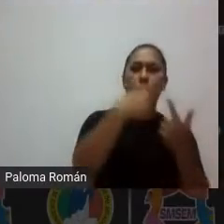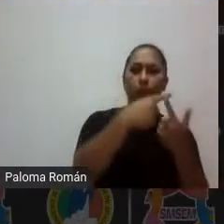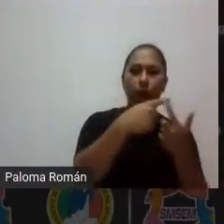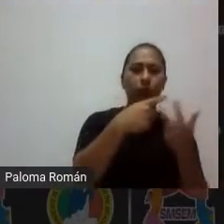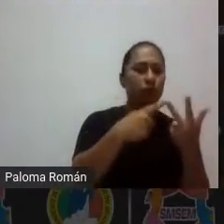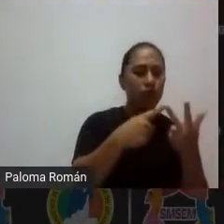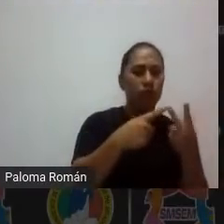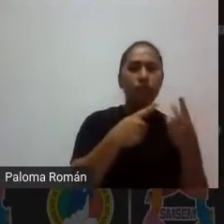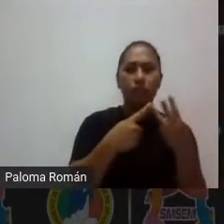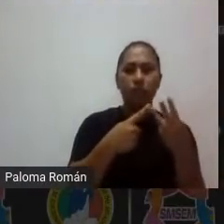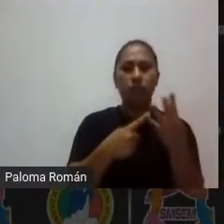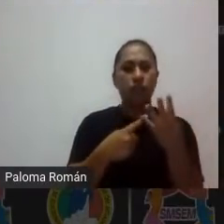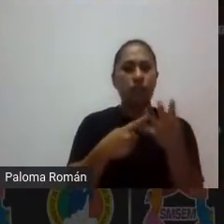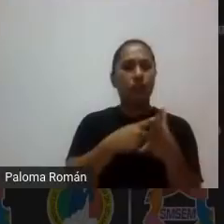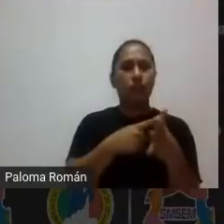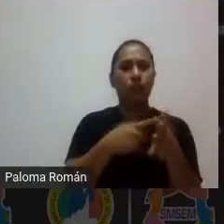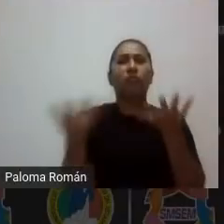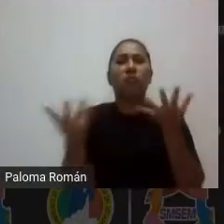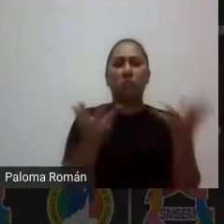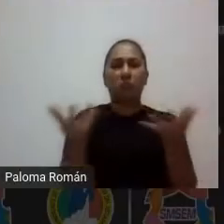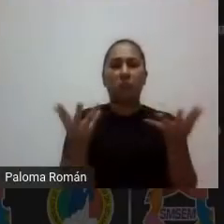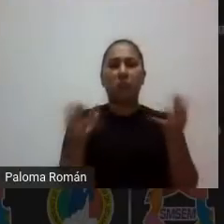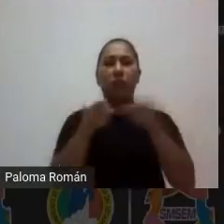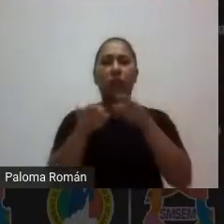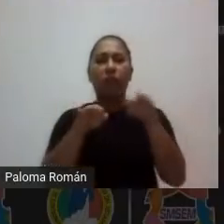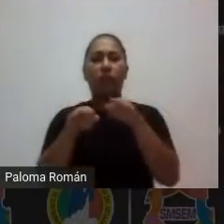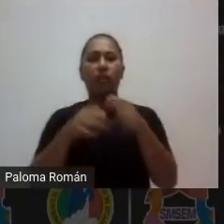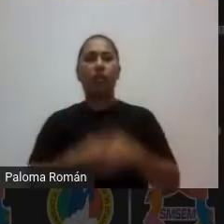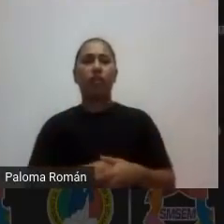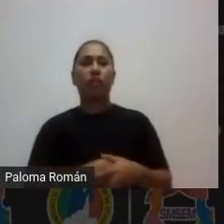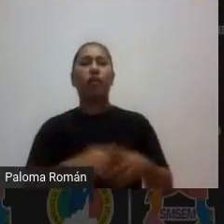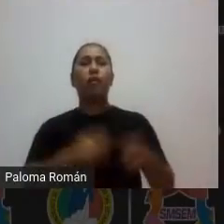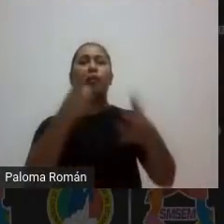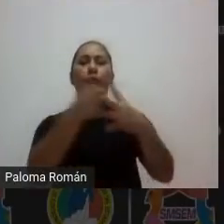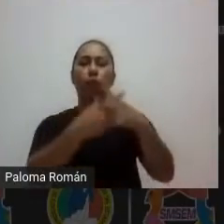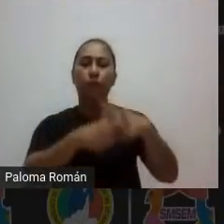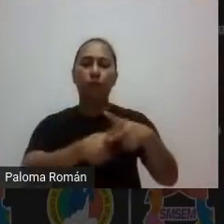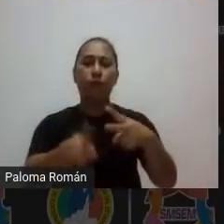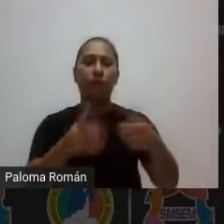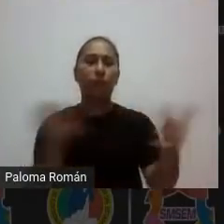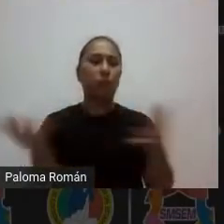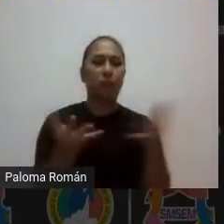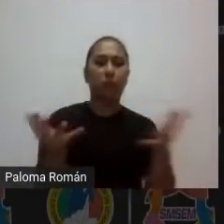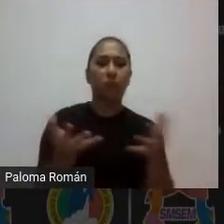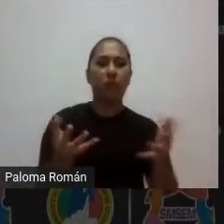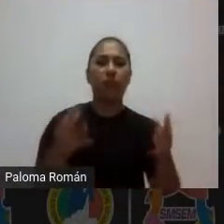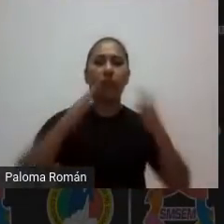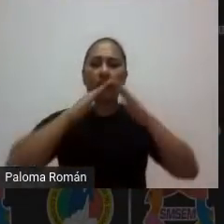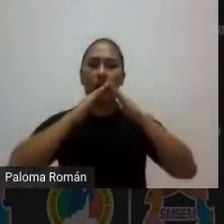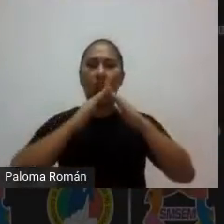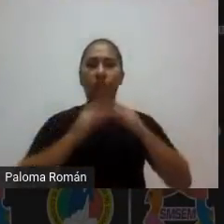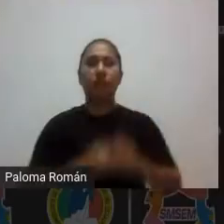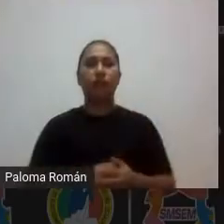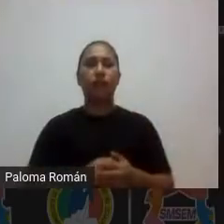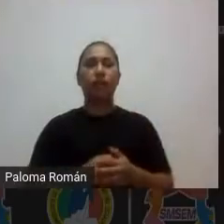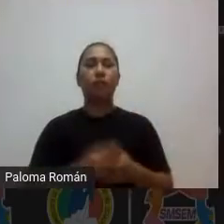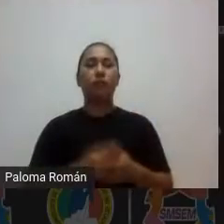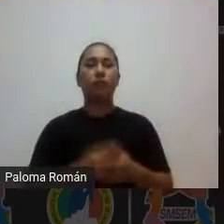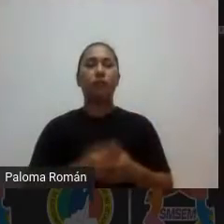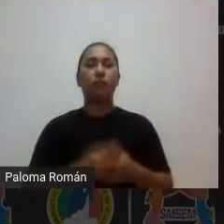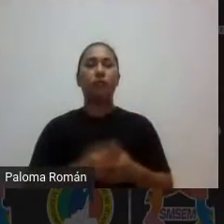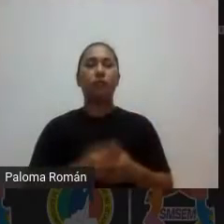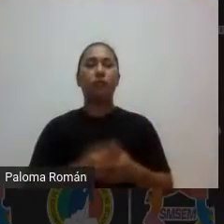hacer qué cosa y entonces vamos con el inicio eso se puede hacer en casa o sea el inicio de una situación didáctica